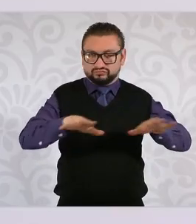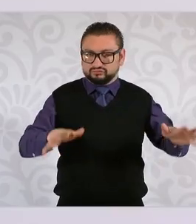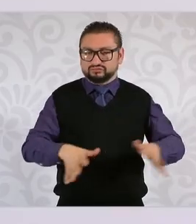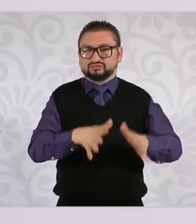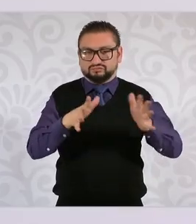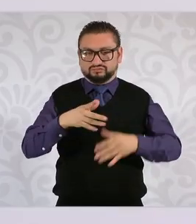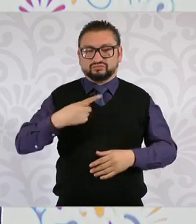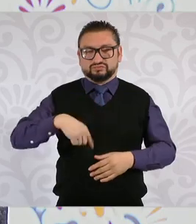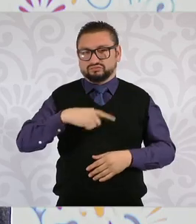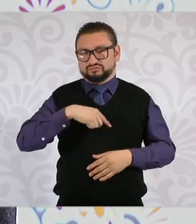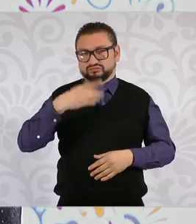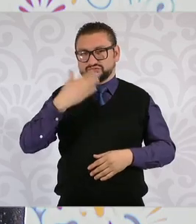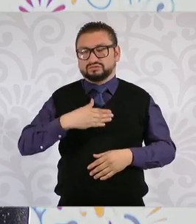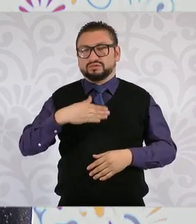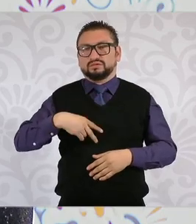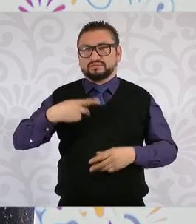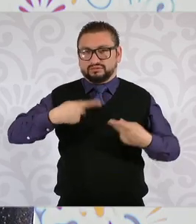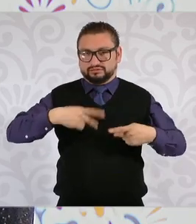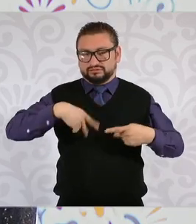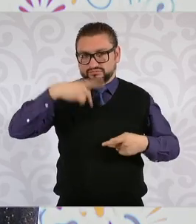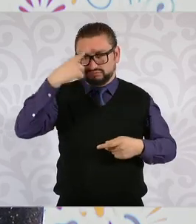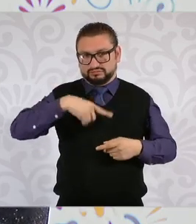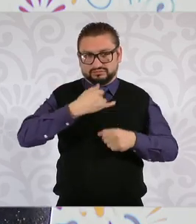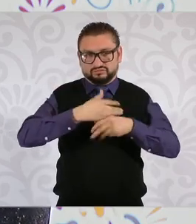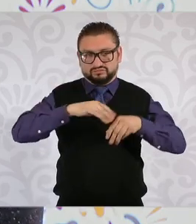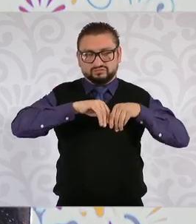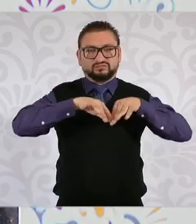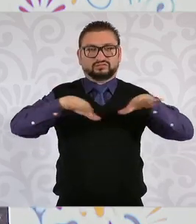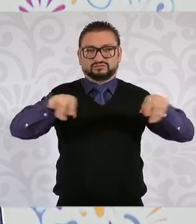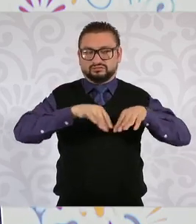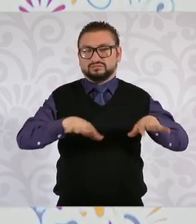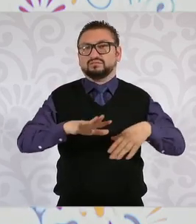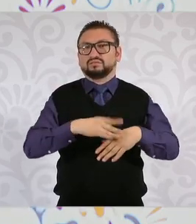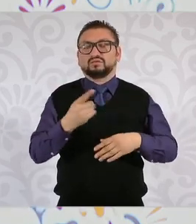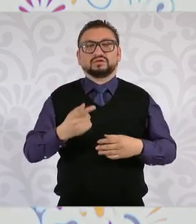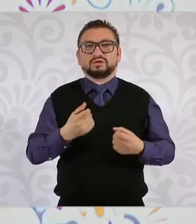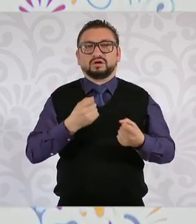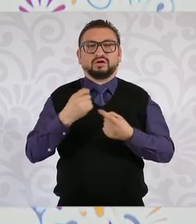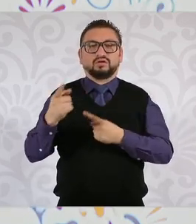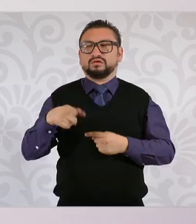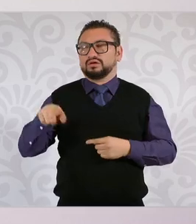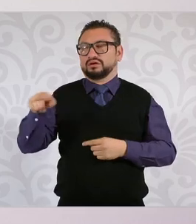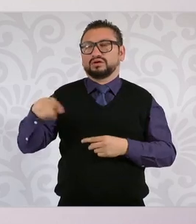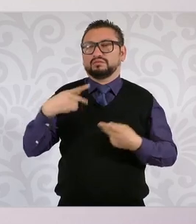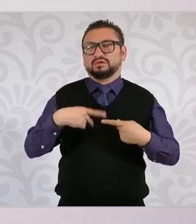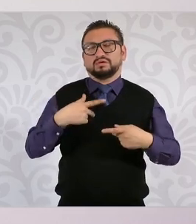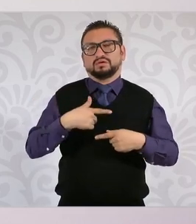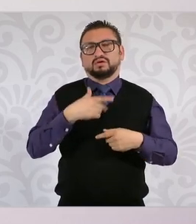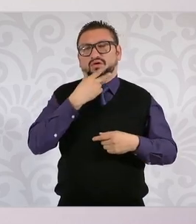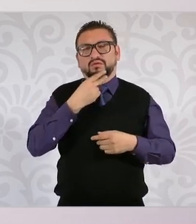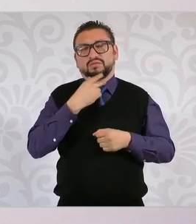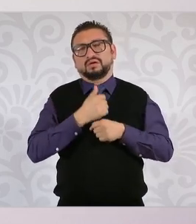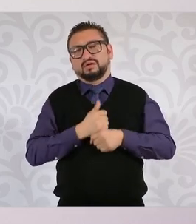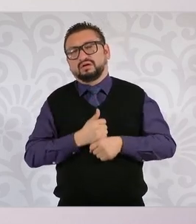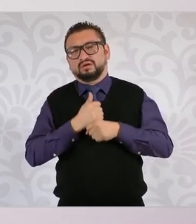obligación de las y los mexicanos estar informados porque ahora resulta que es una víctima el señor, por eso digo.